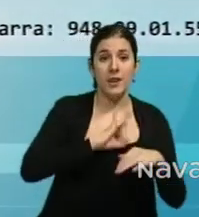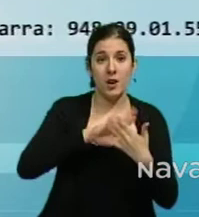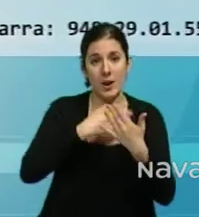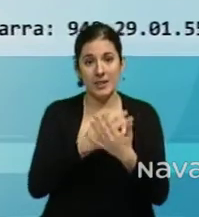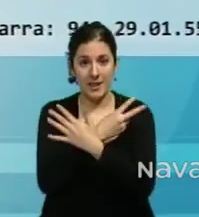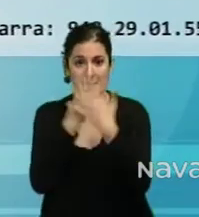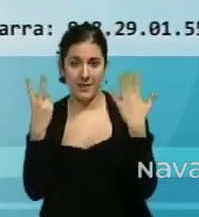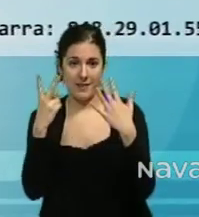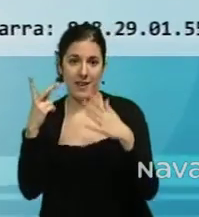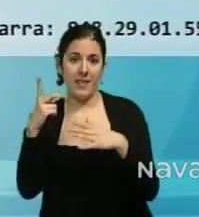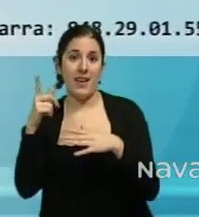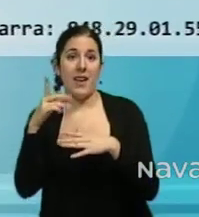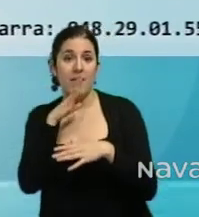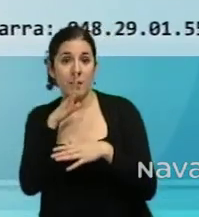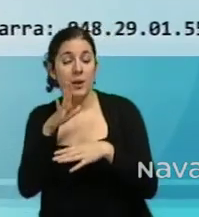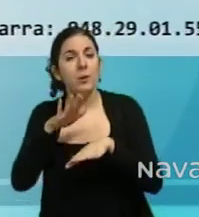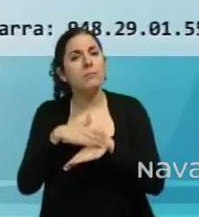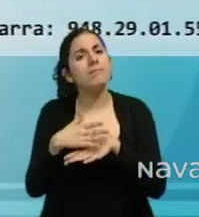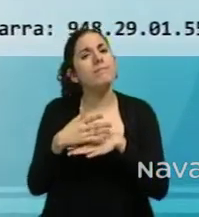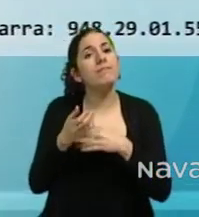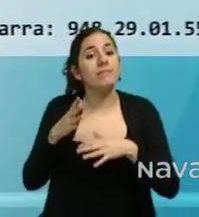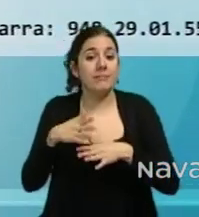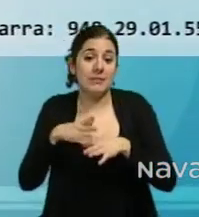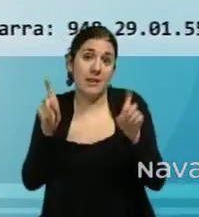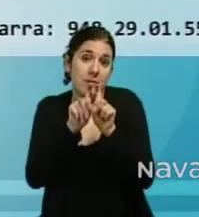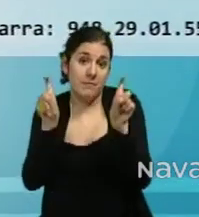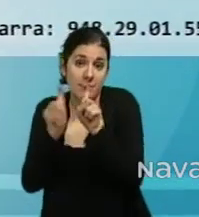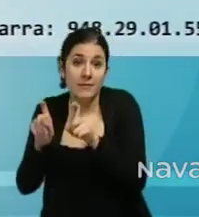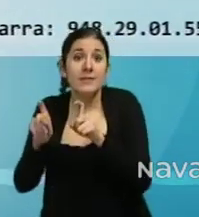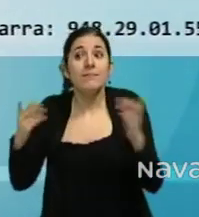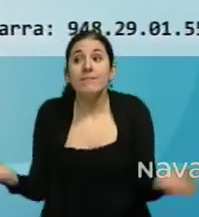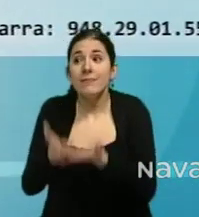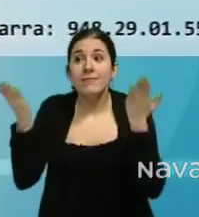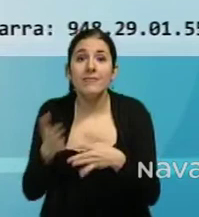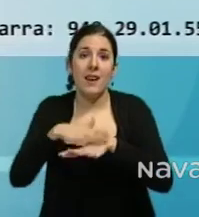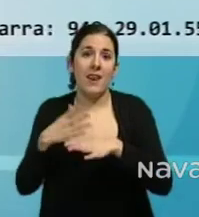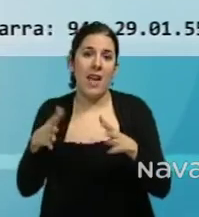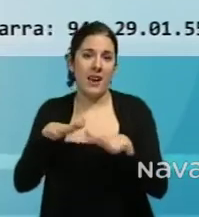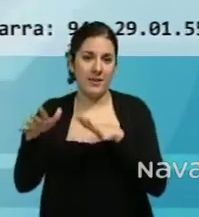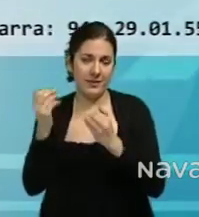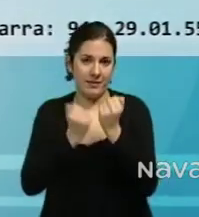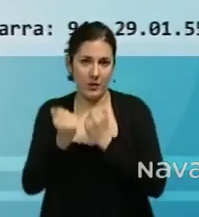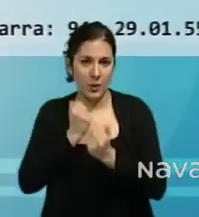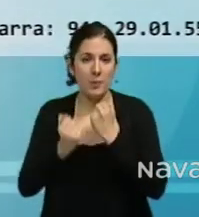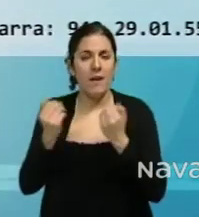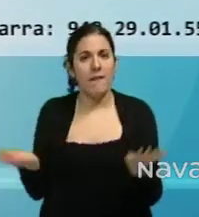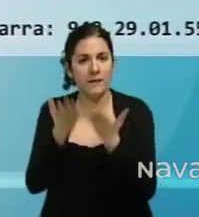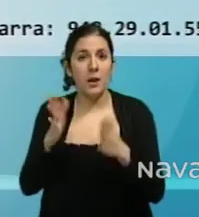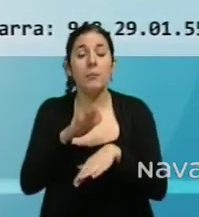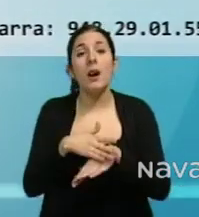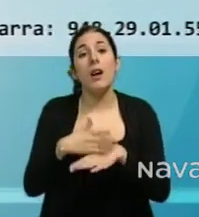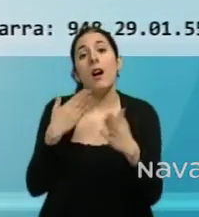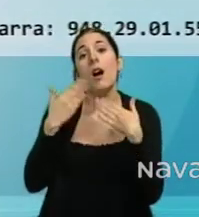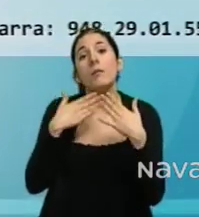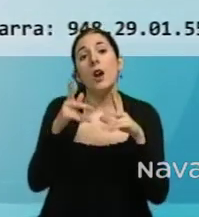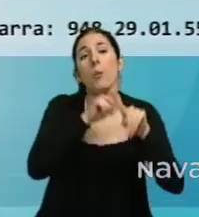Pretenden así apoyar a los emprendedores en el impulso de la actividad económica. Esta serie de conferencias tratarán las cuestiones y problemas más frecuentes a